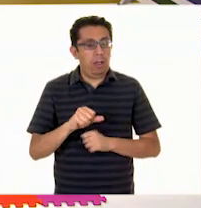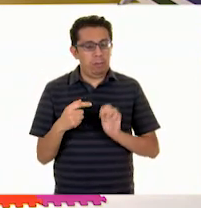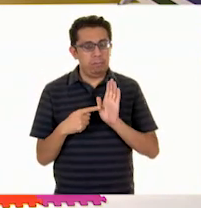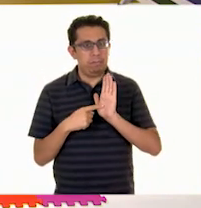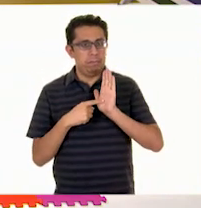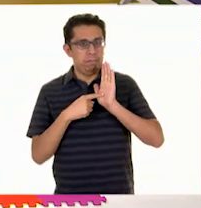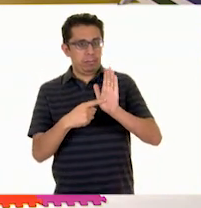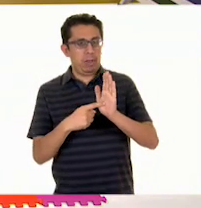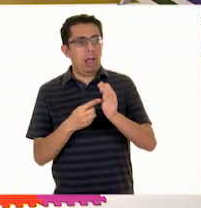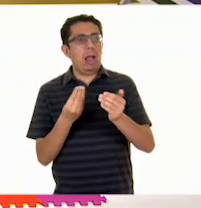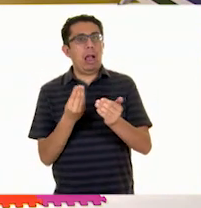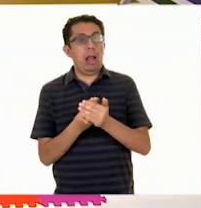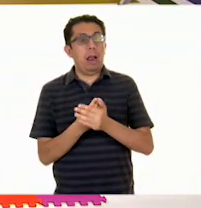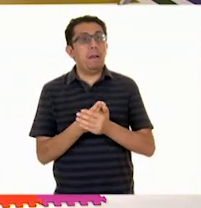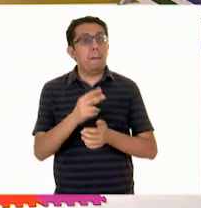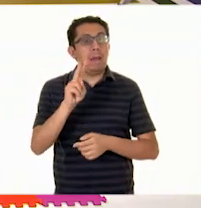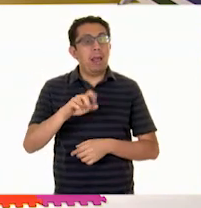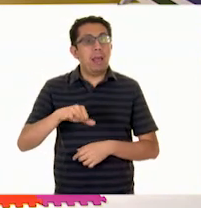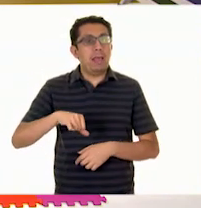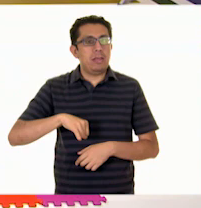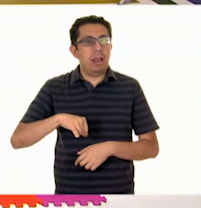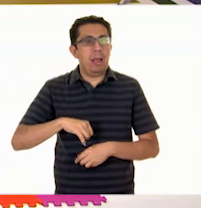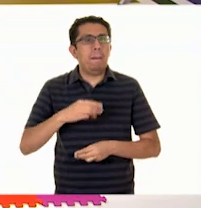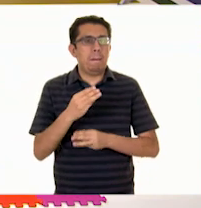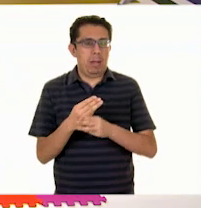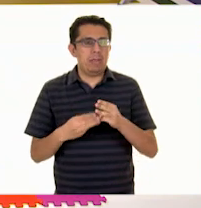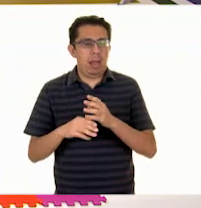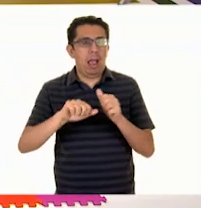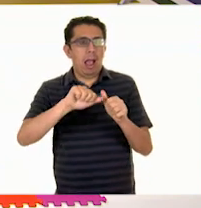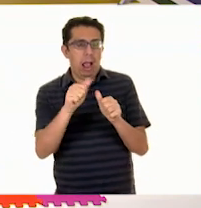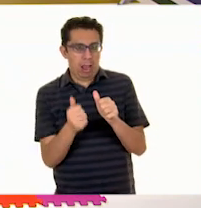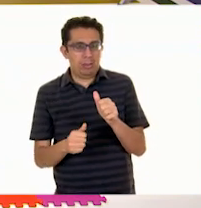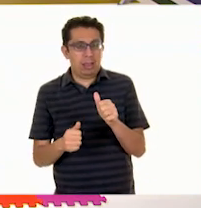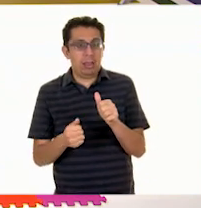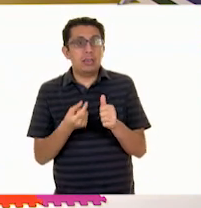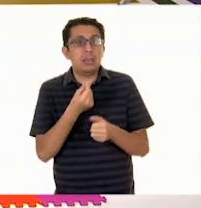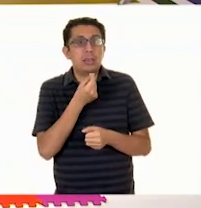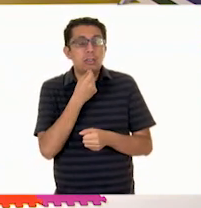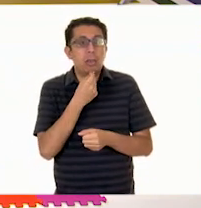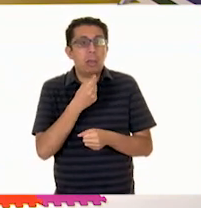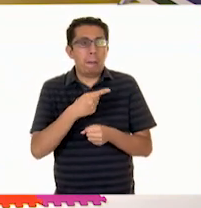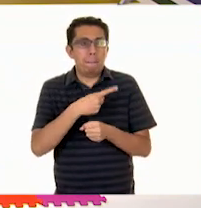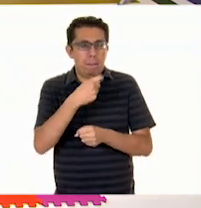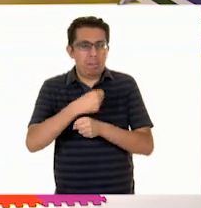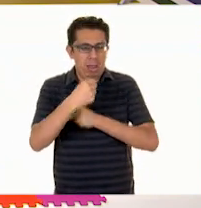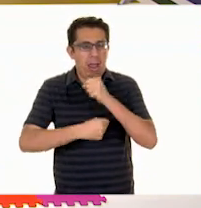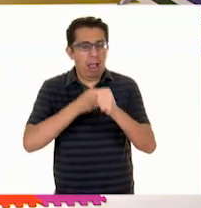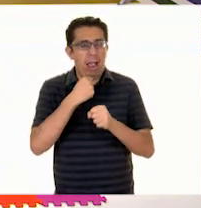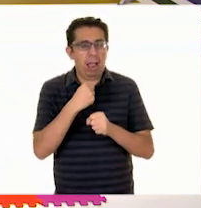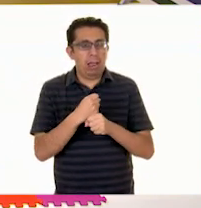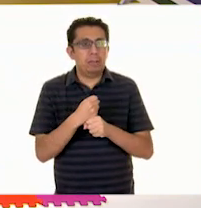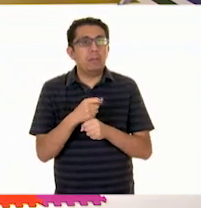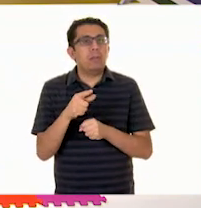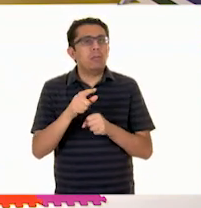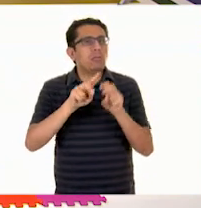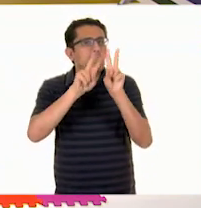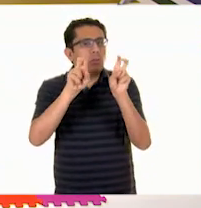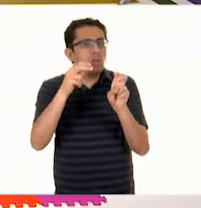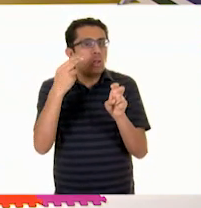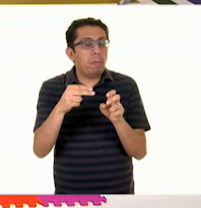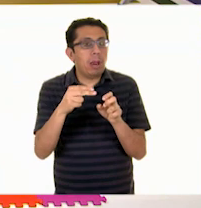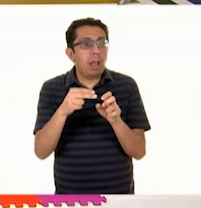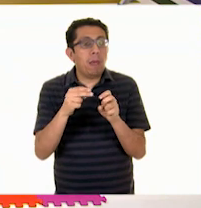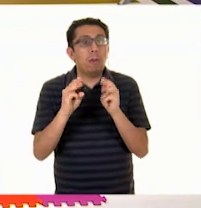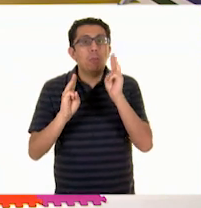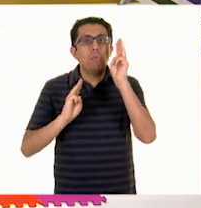presentarles una clase muy interesante de la Asignatura de Artes para Niñas y Niños de Primer Grado de Primaria que lleva por título Un